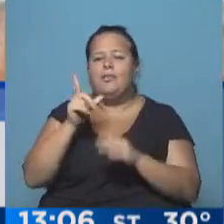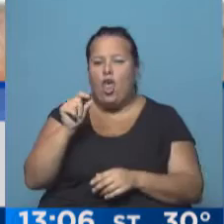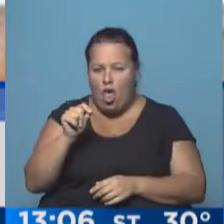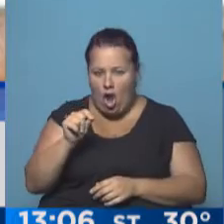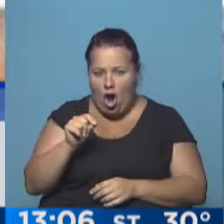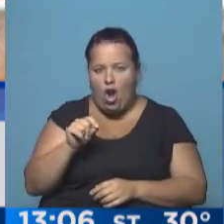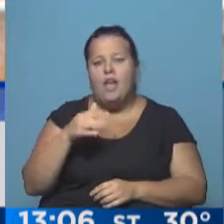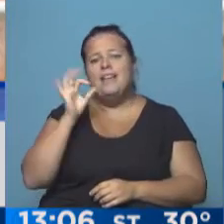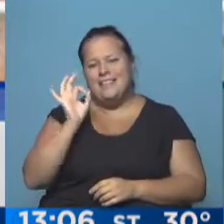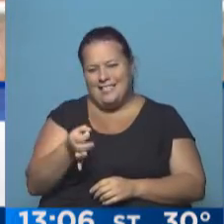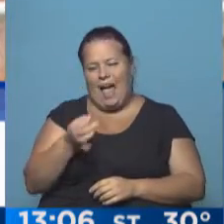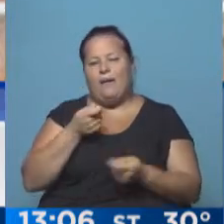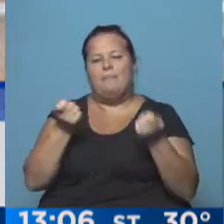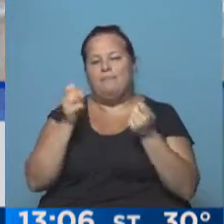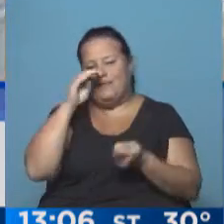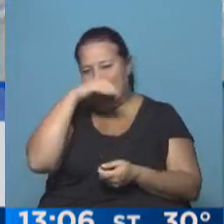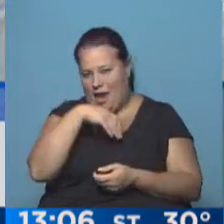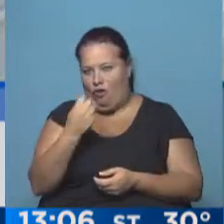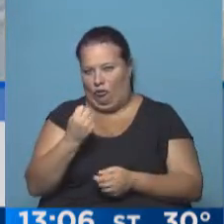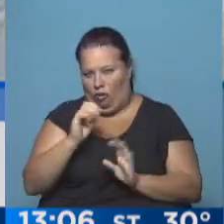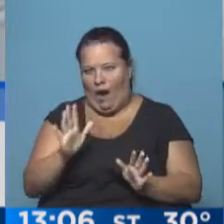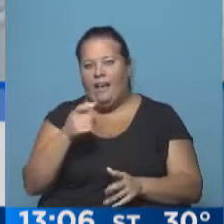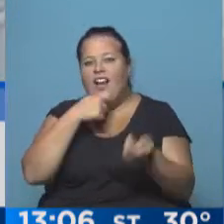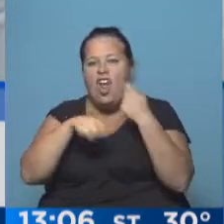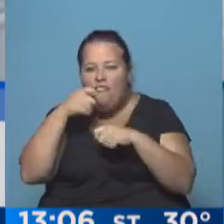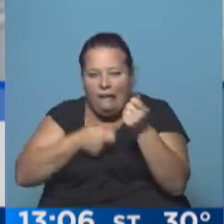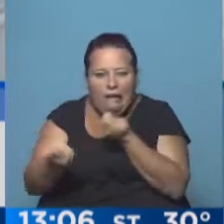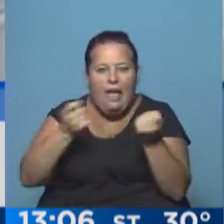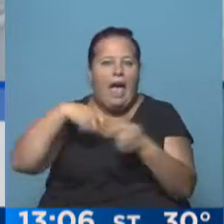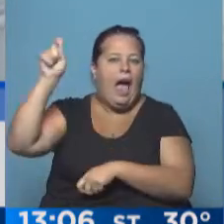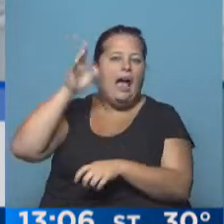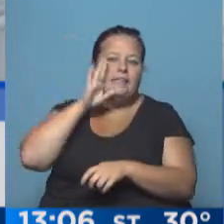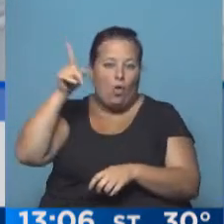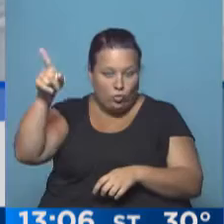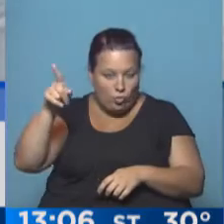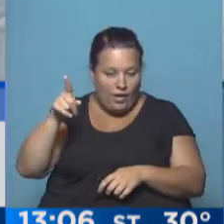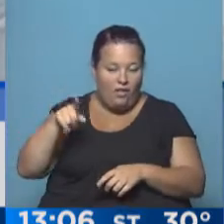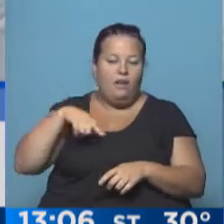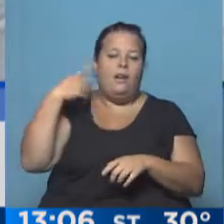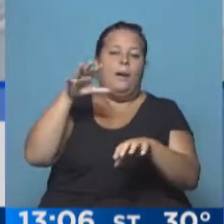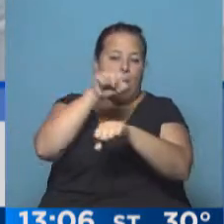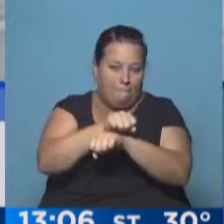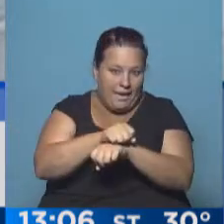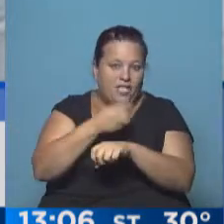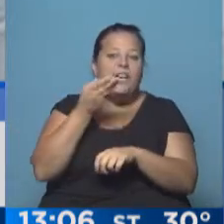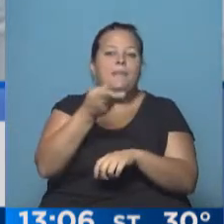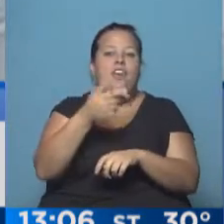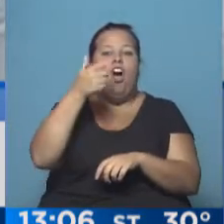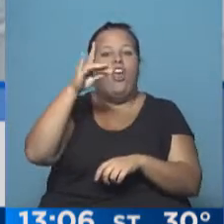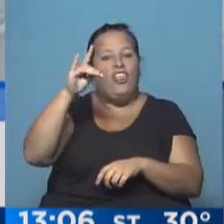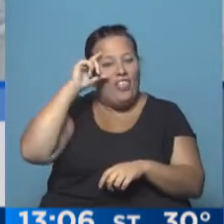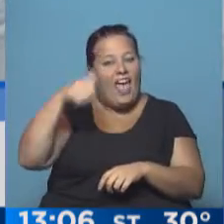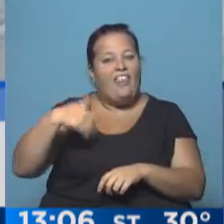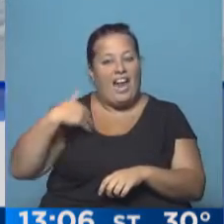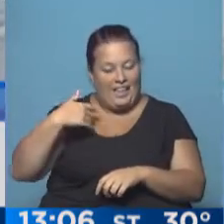se sabe, con un mercado negro muy importante, lo traficó a Estados Unidos y fue detenido por pedido de la DEA en